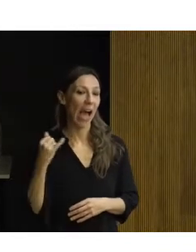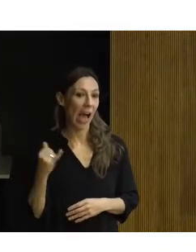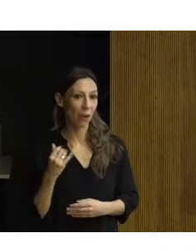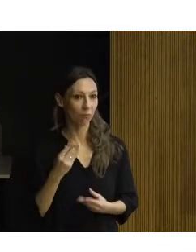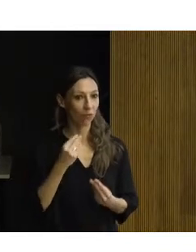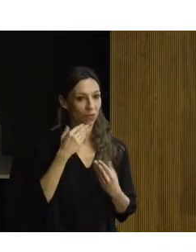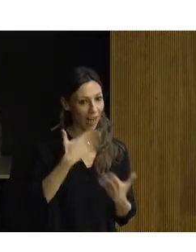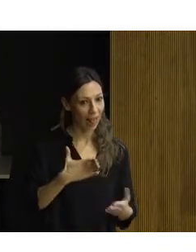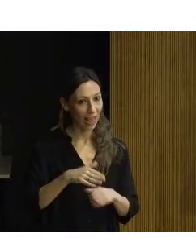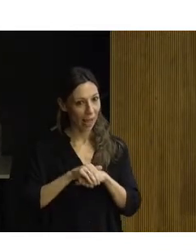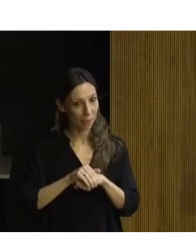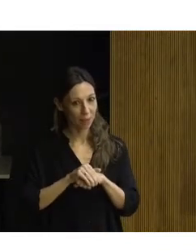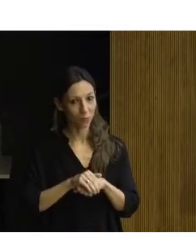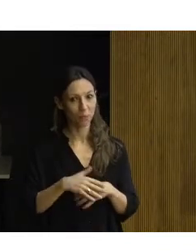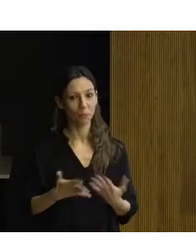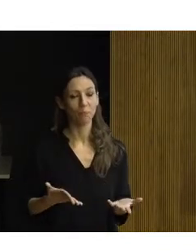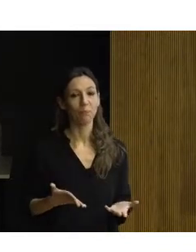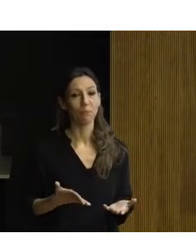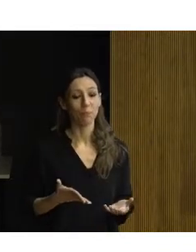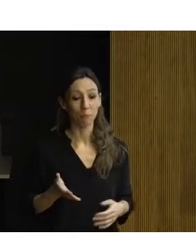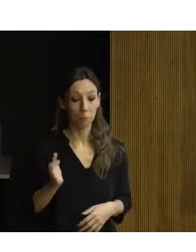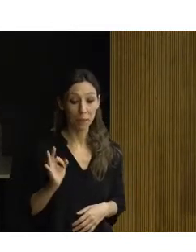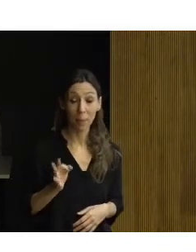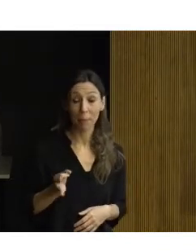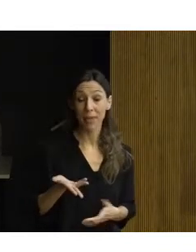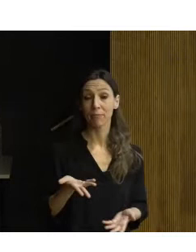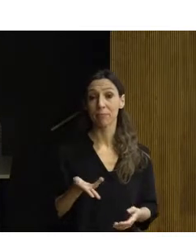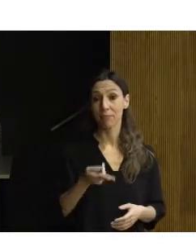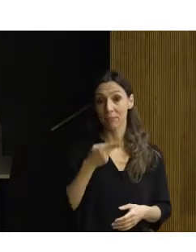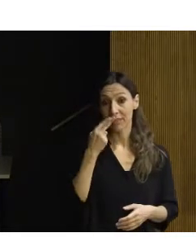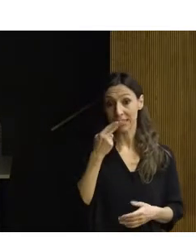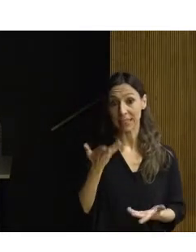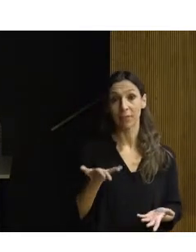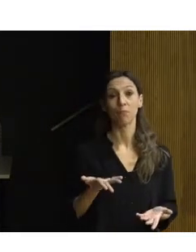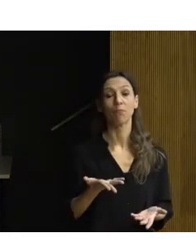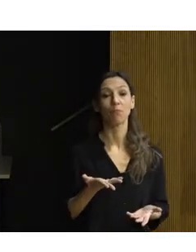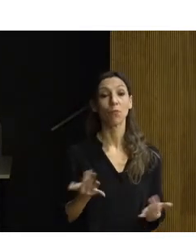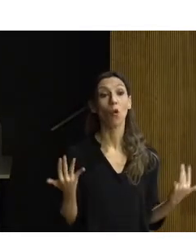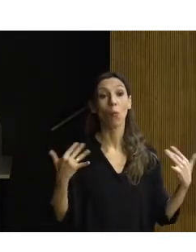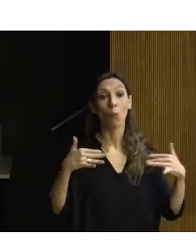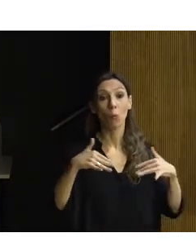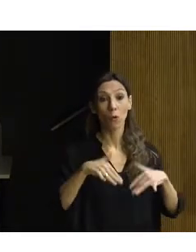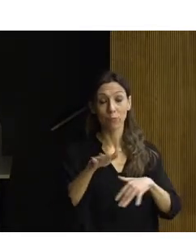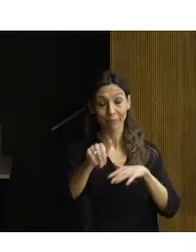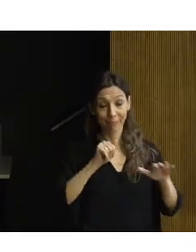Bueno, la verdad es que es muy pertinente, no solamente la convocatoria de la jornada